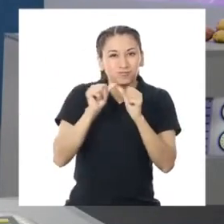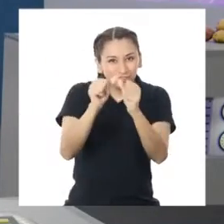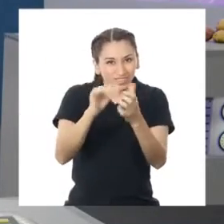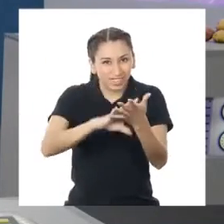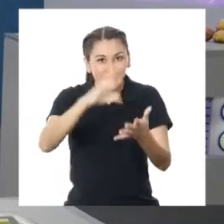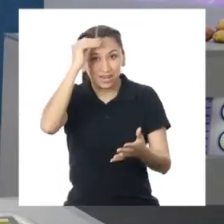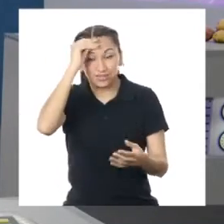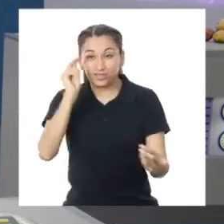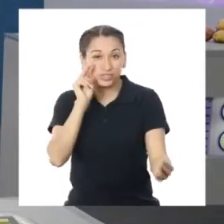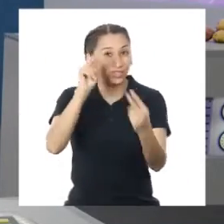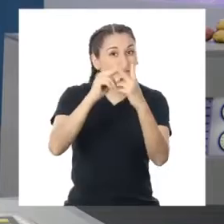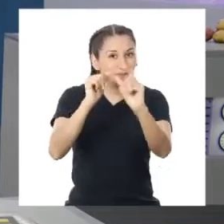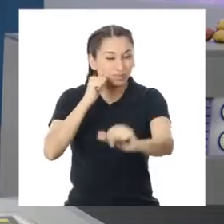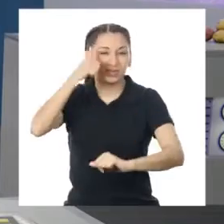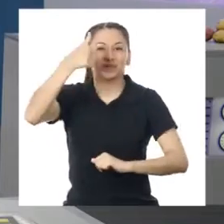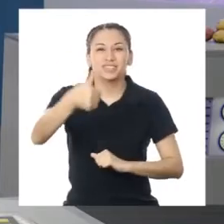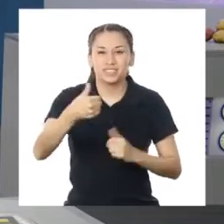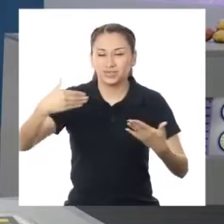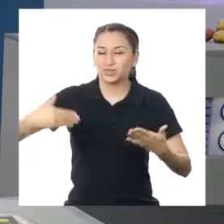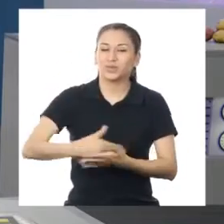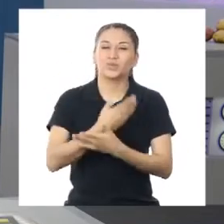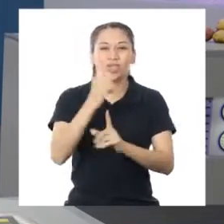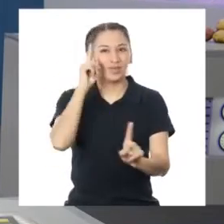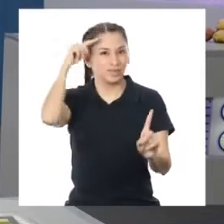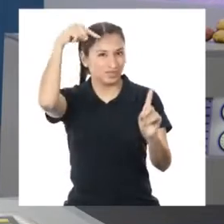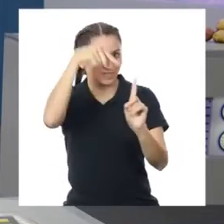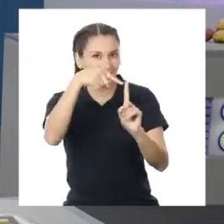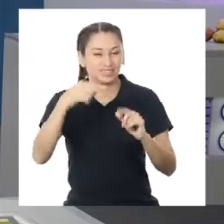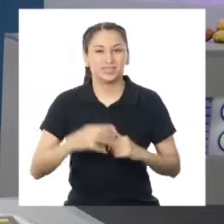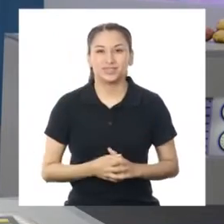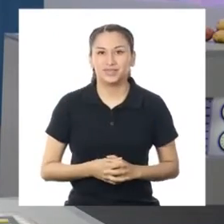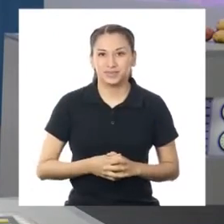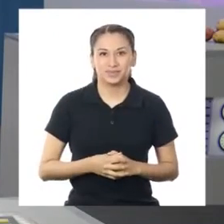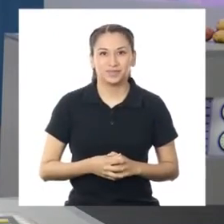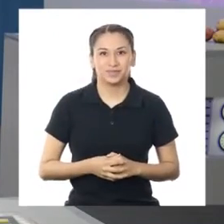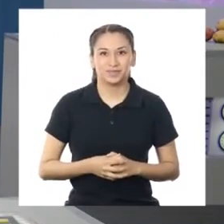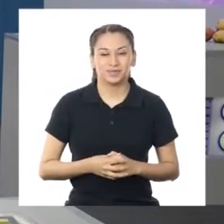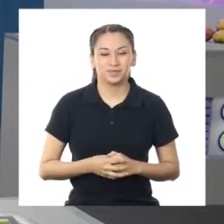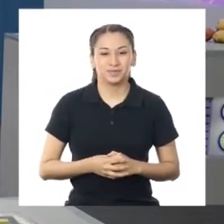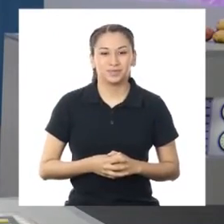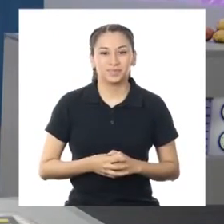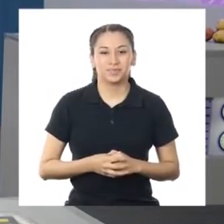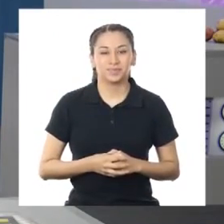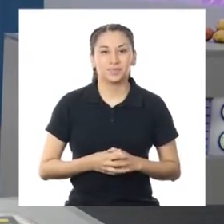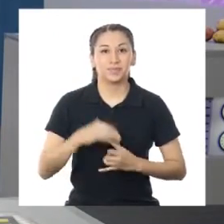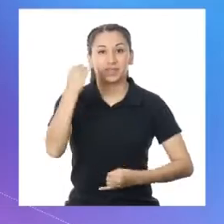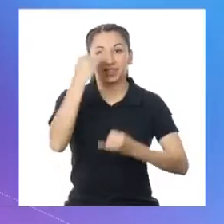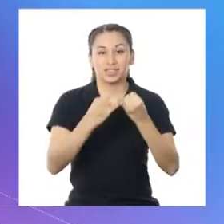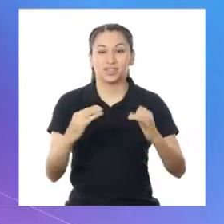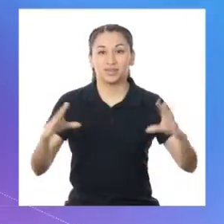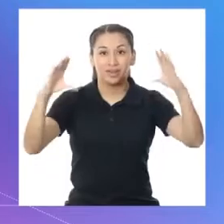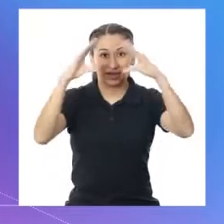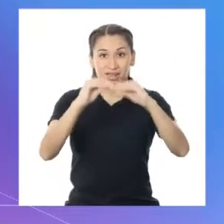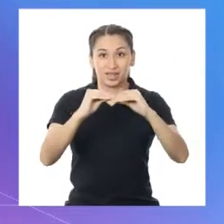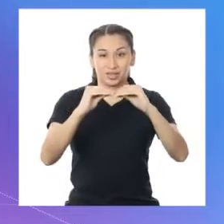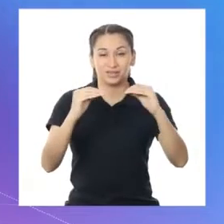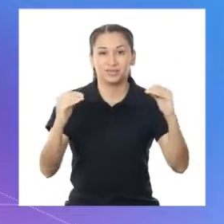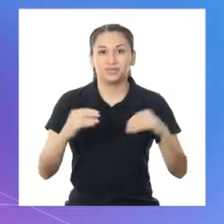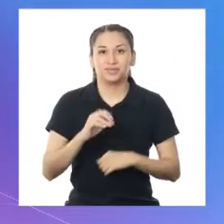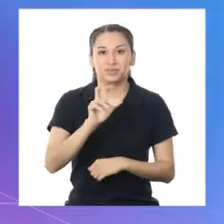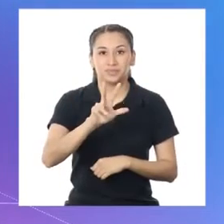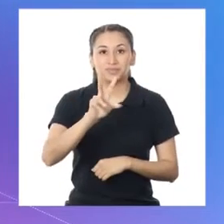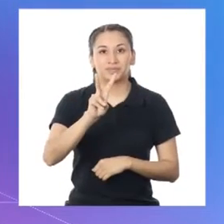aprendiendo! ¡Nos vemos mañana con un nuevo desafío! Terminando la